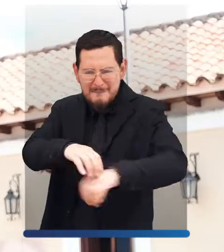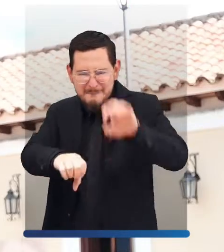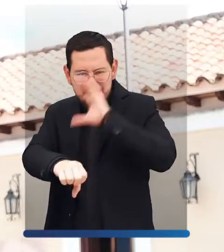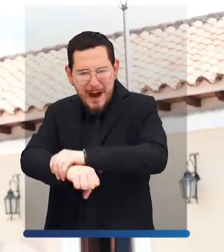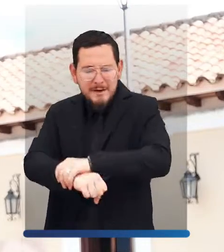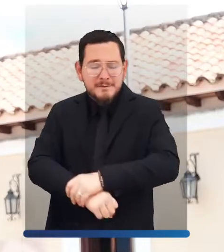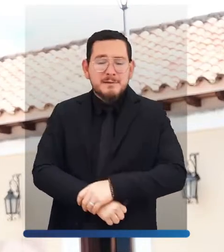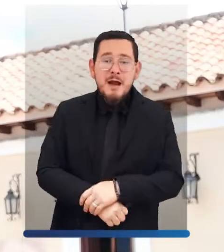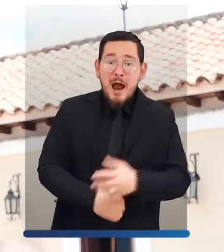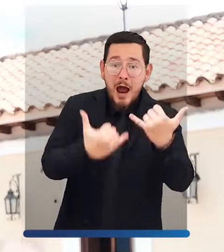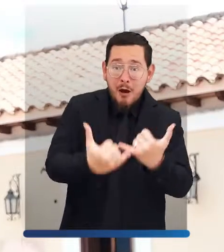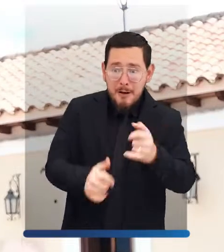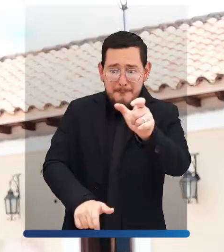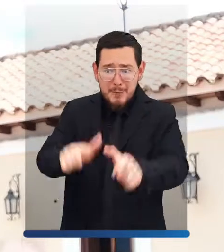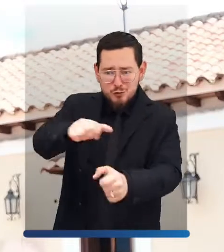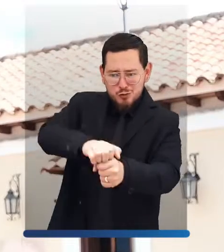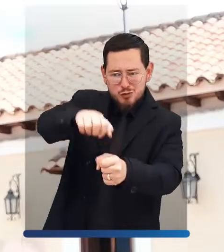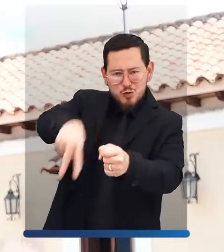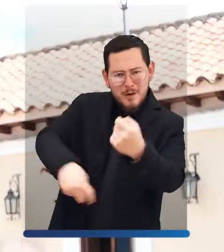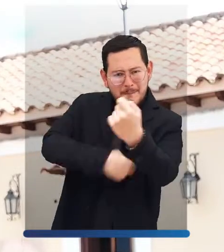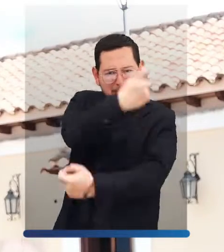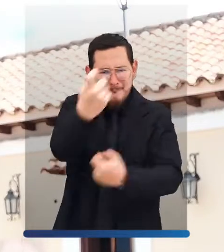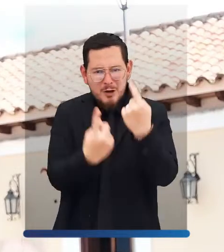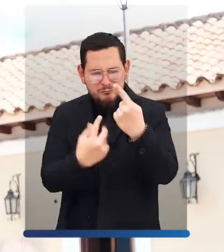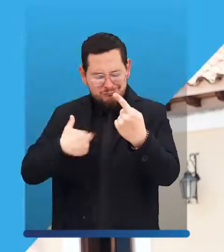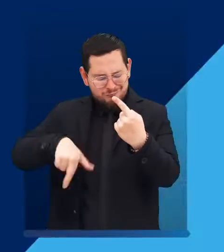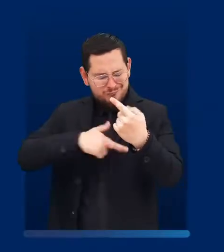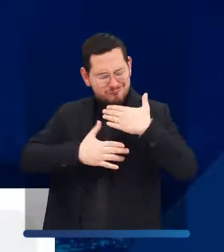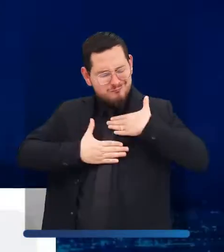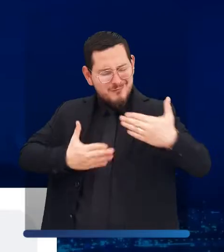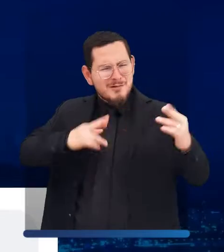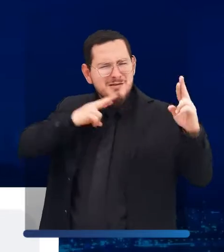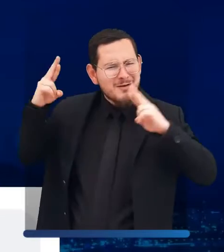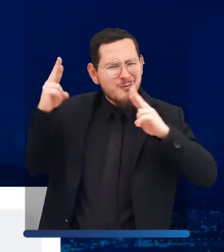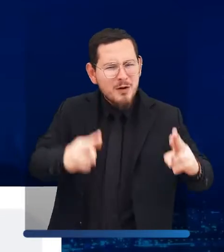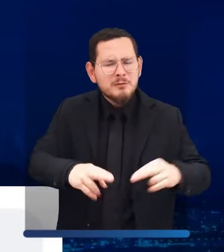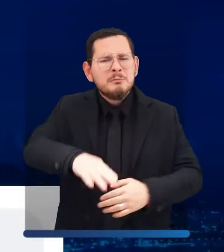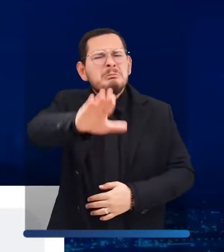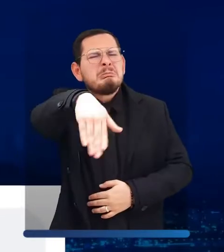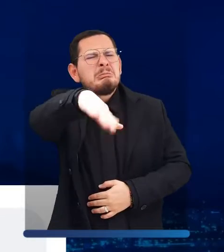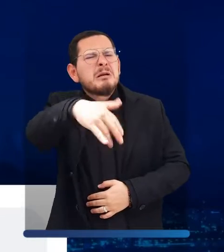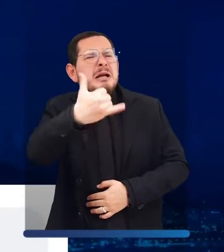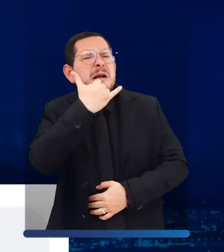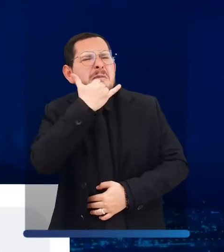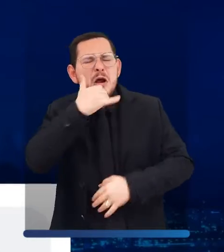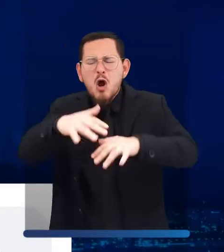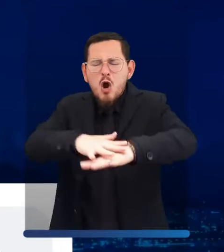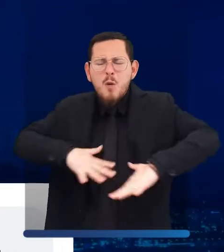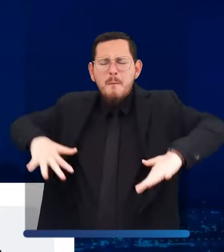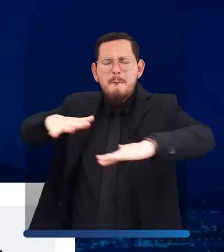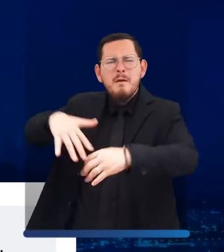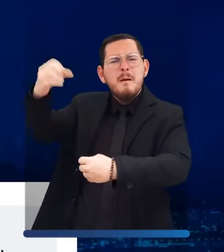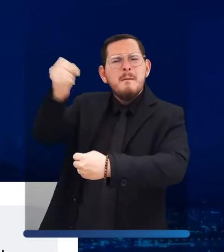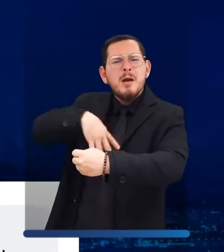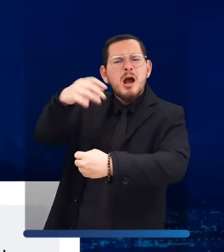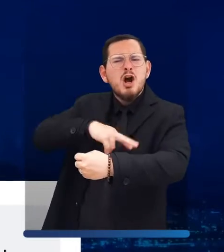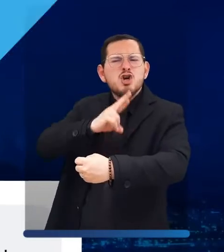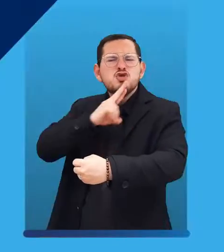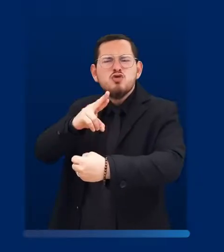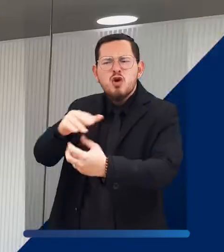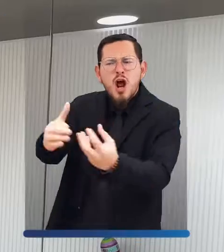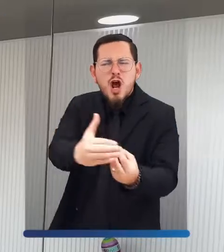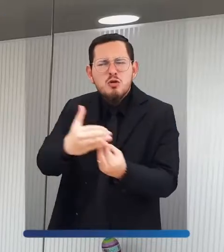La Administración Municipal responde inquietudes ciudadanas. ¿Qué pasó con el caso de seguridad de la Plaza de Mercado del Sur?